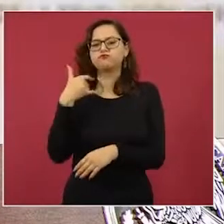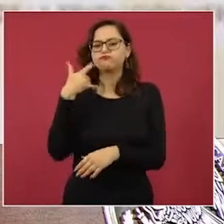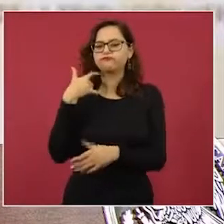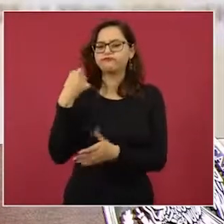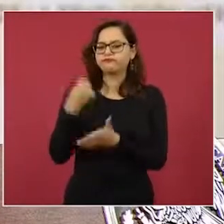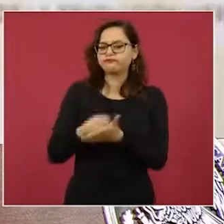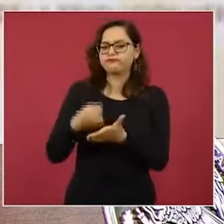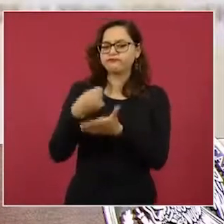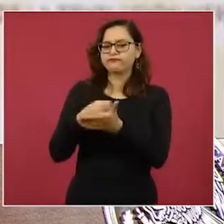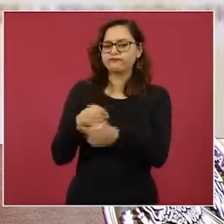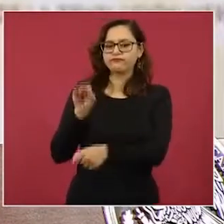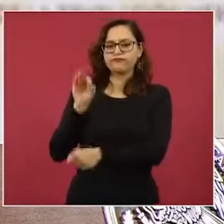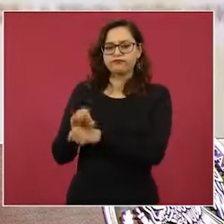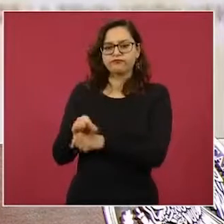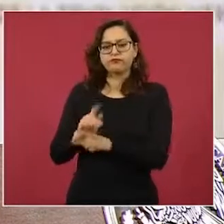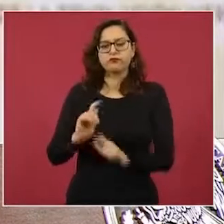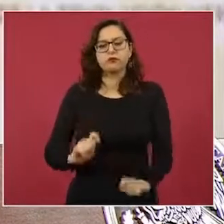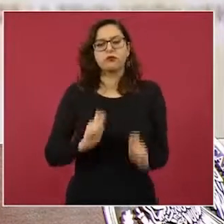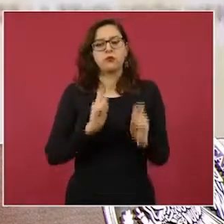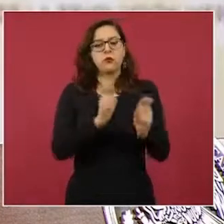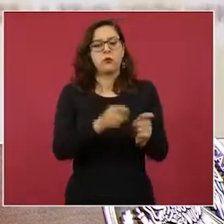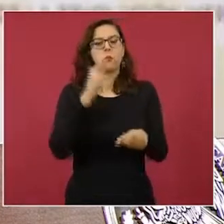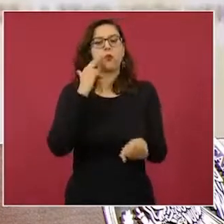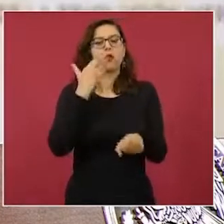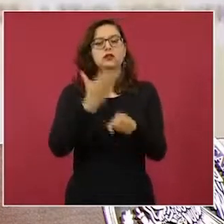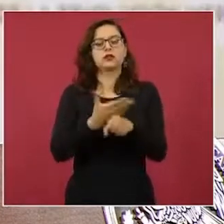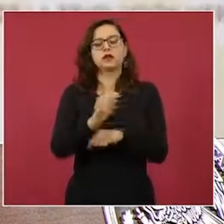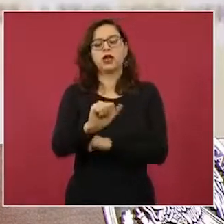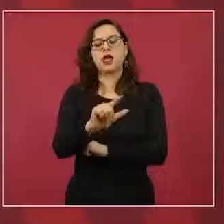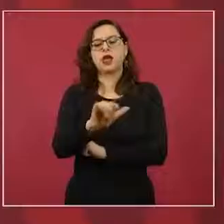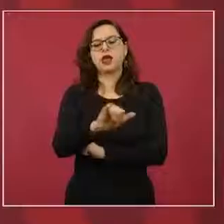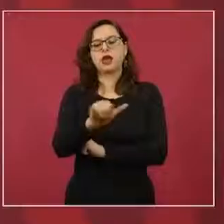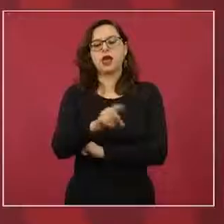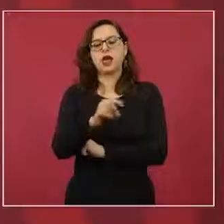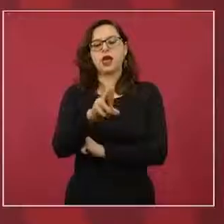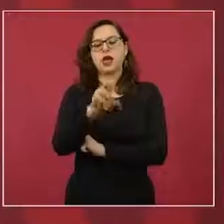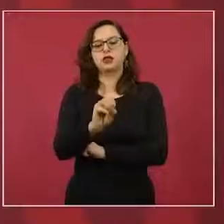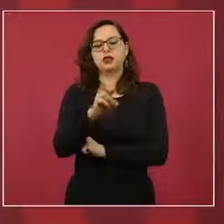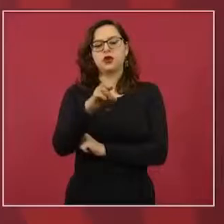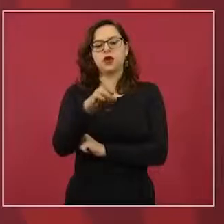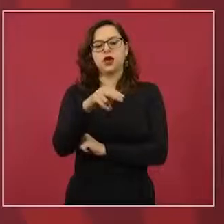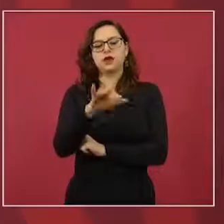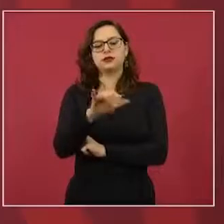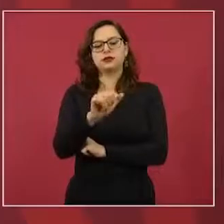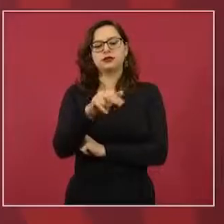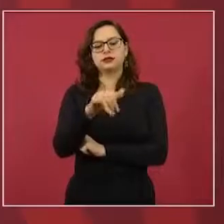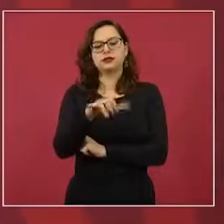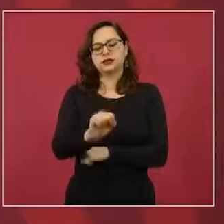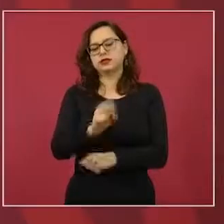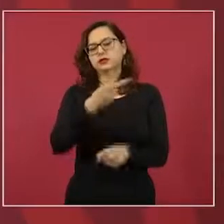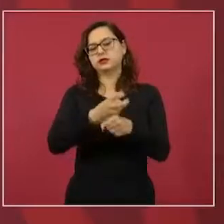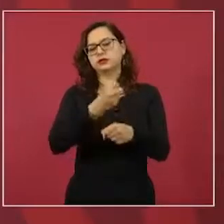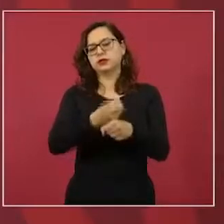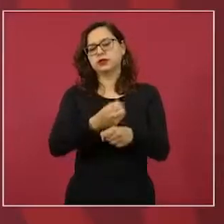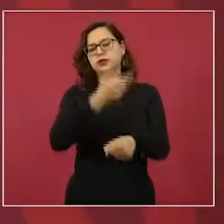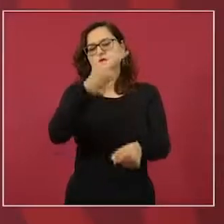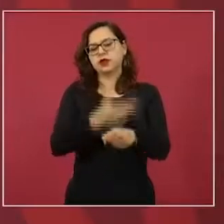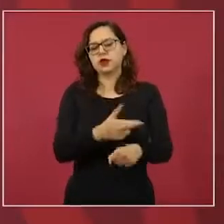Está a cargo de Alejandro Encinas, subsecretario de Gobernación, y se va a buscar también